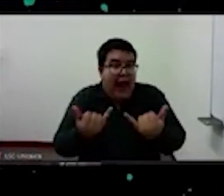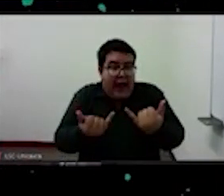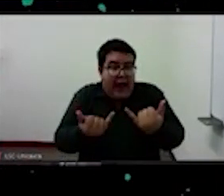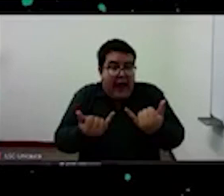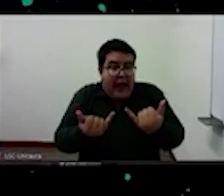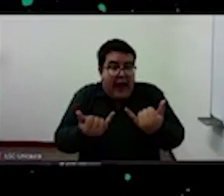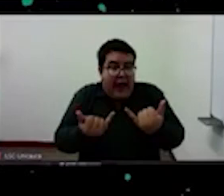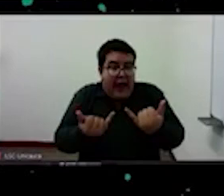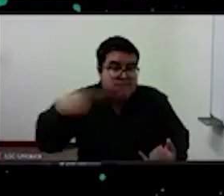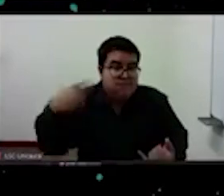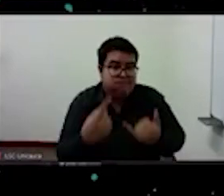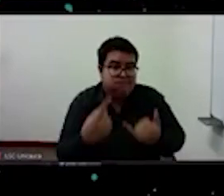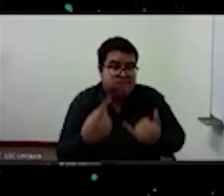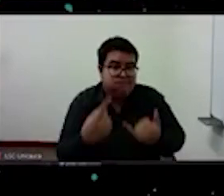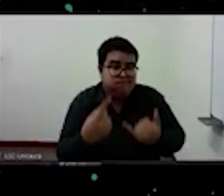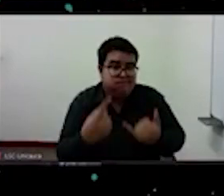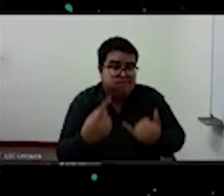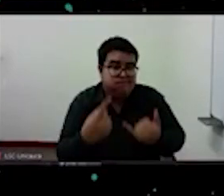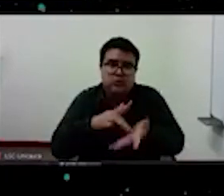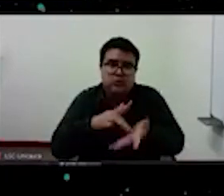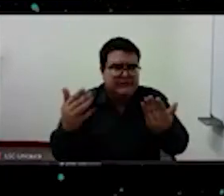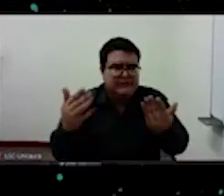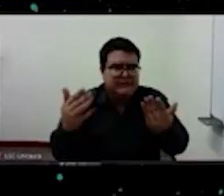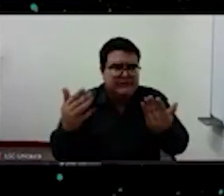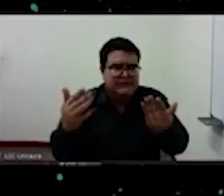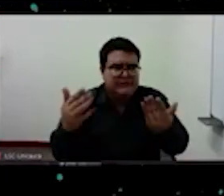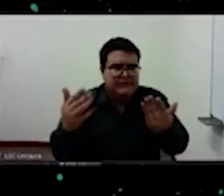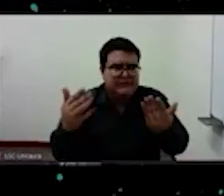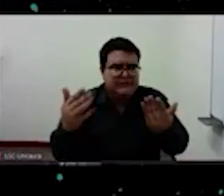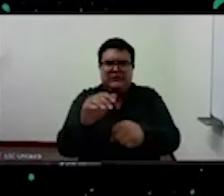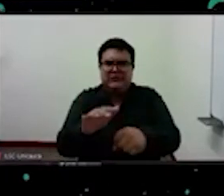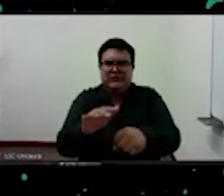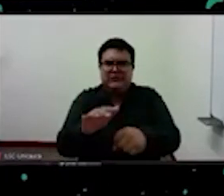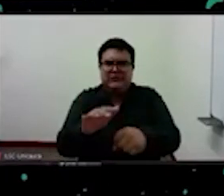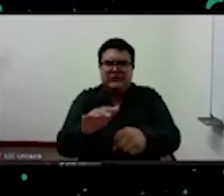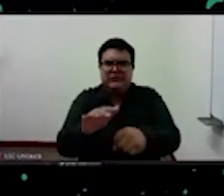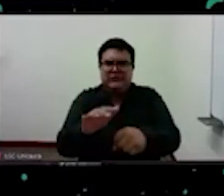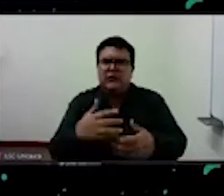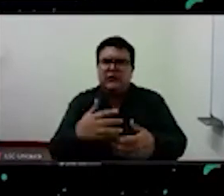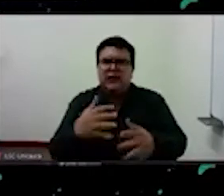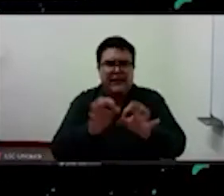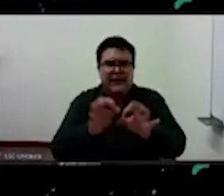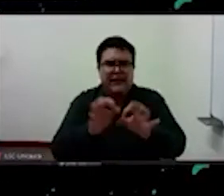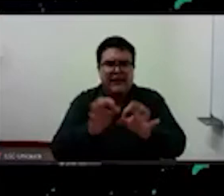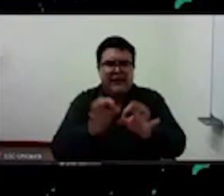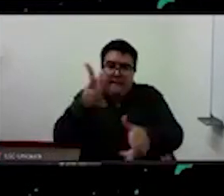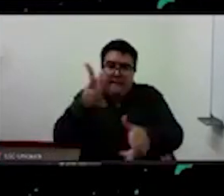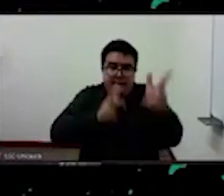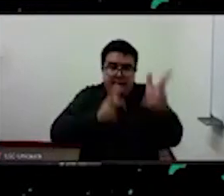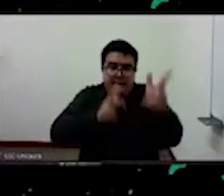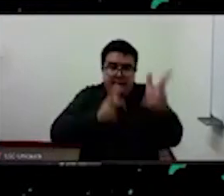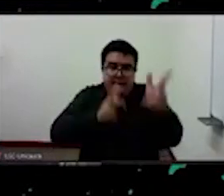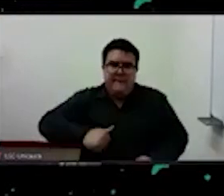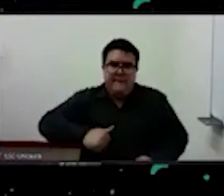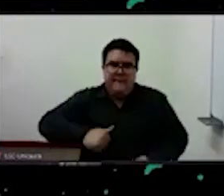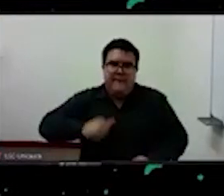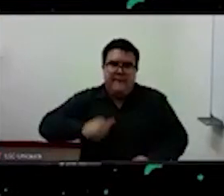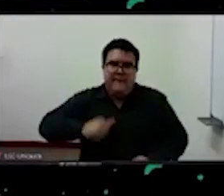urgente analizar la auto percepción de la cultura china